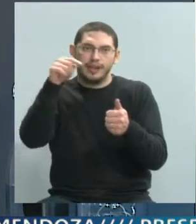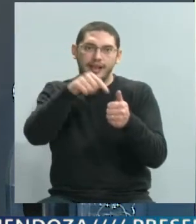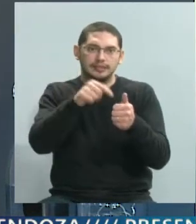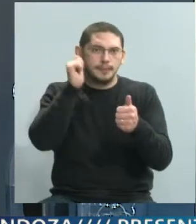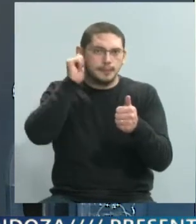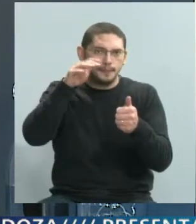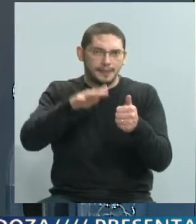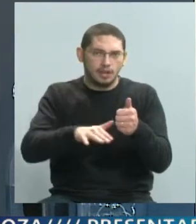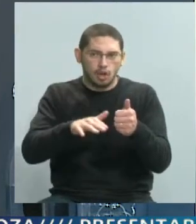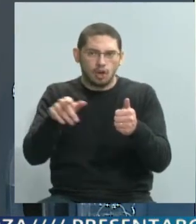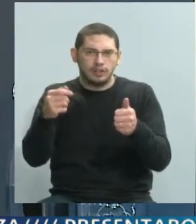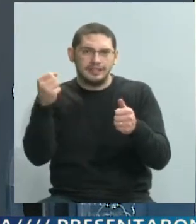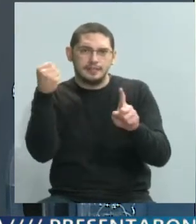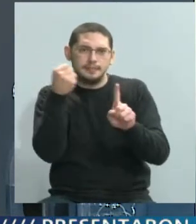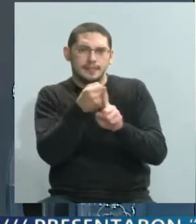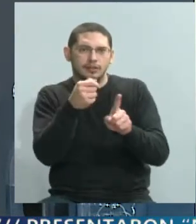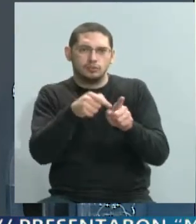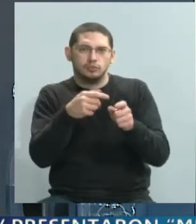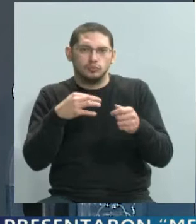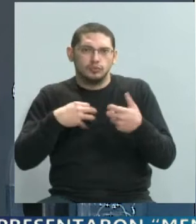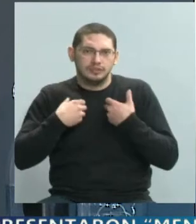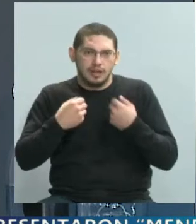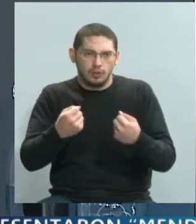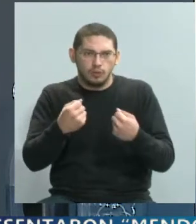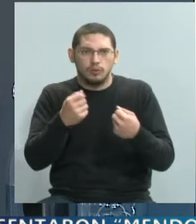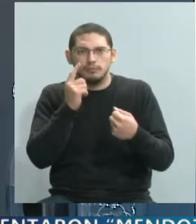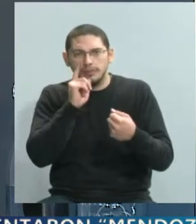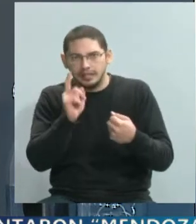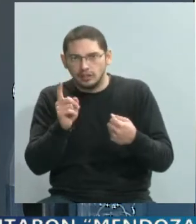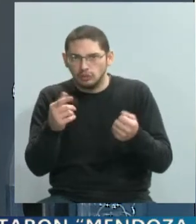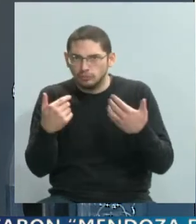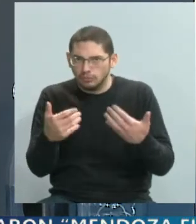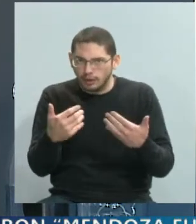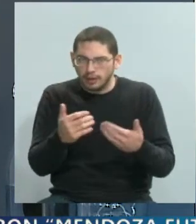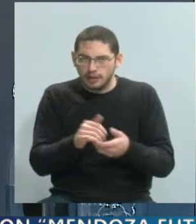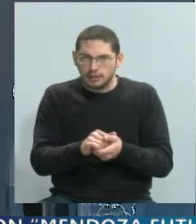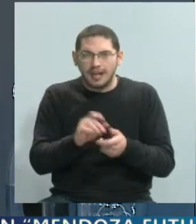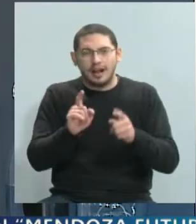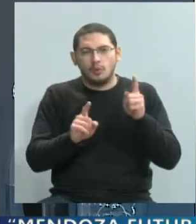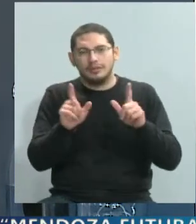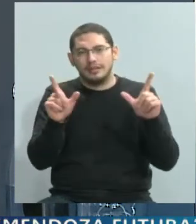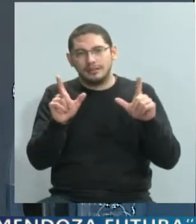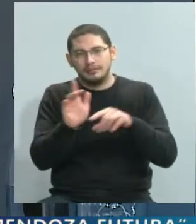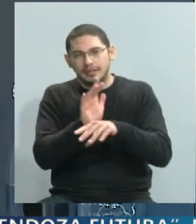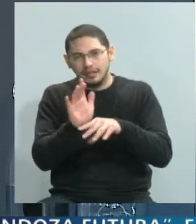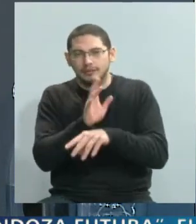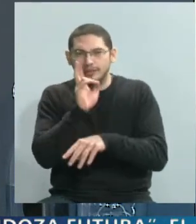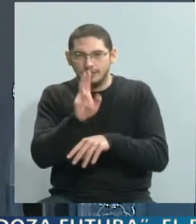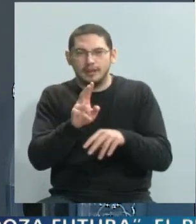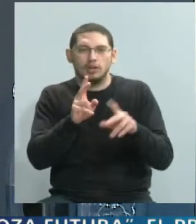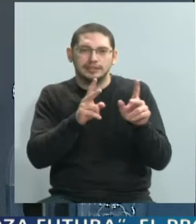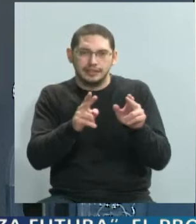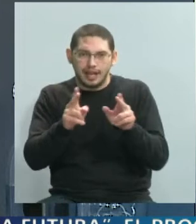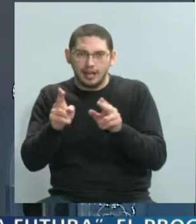que obviamente afecta a ese niño o a esa niña y además que le puede hacer correr riesgos. Uno ha visto series de televisión, películas que retratan